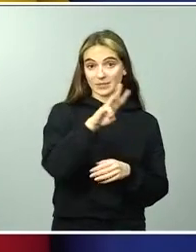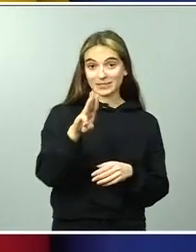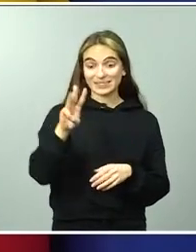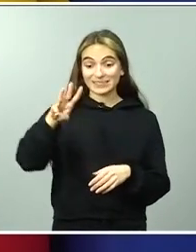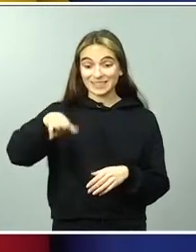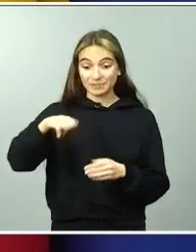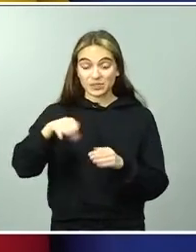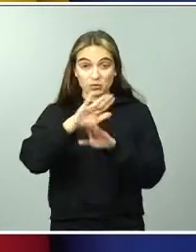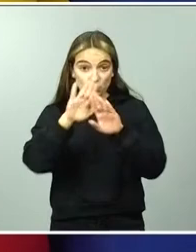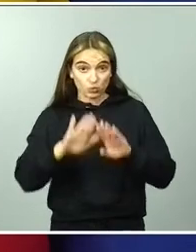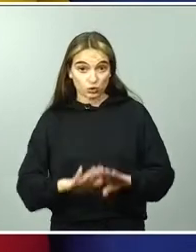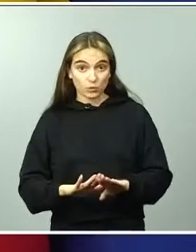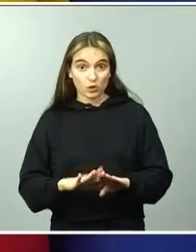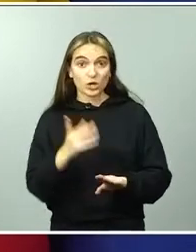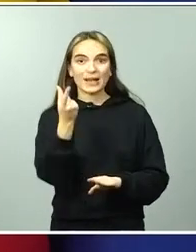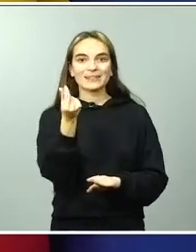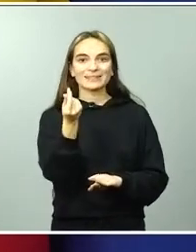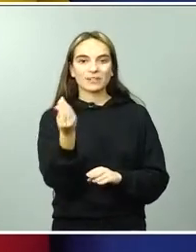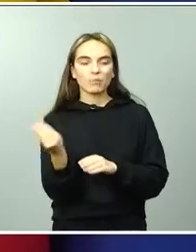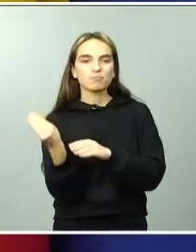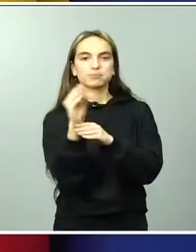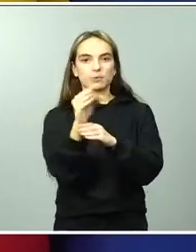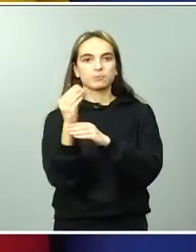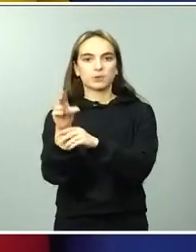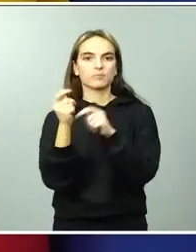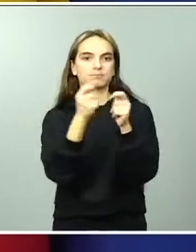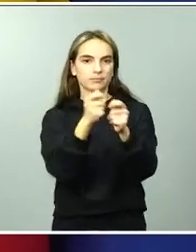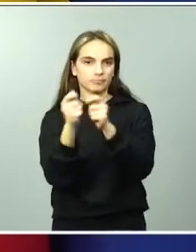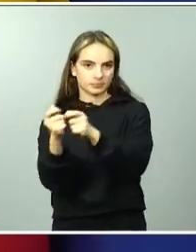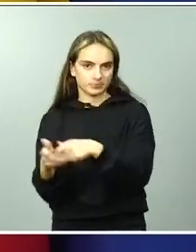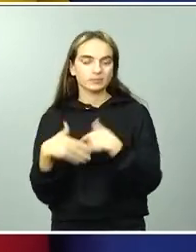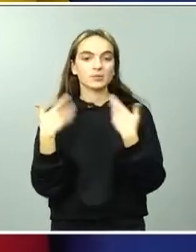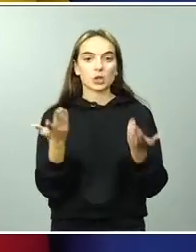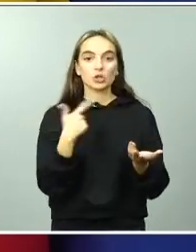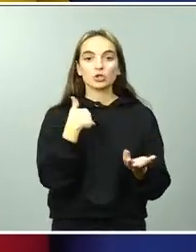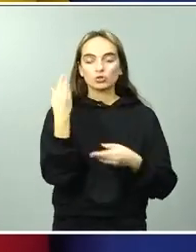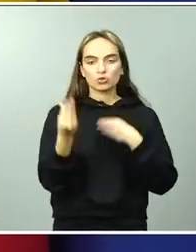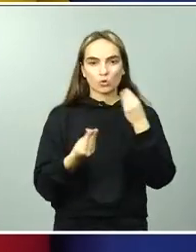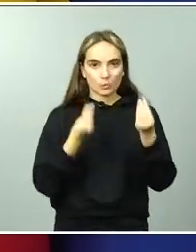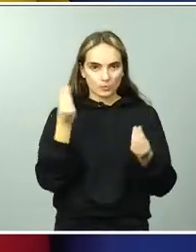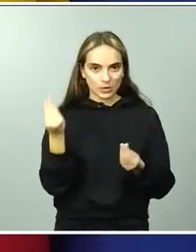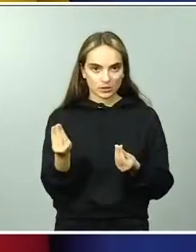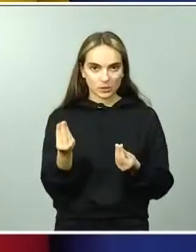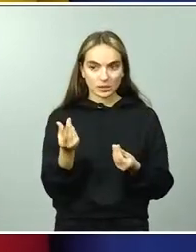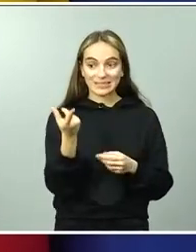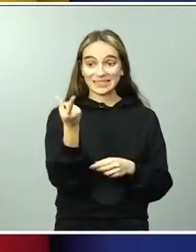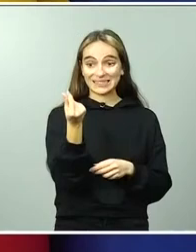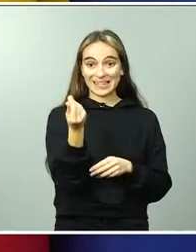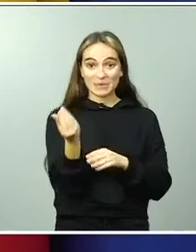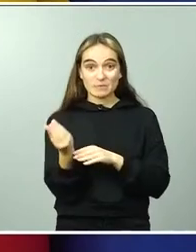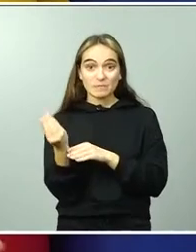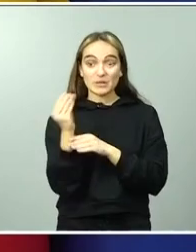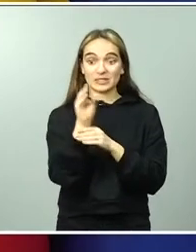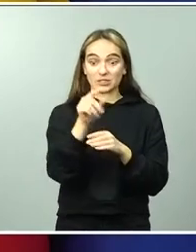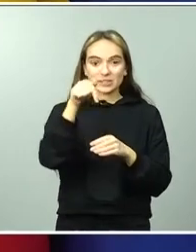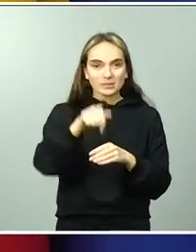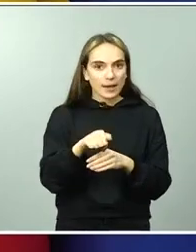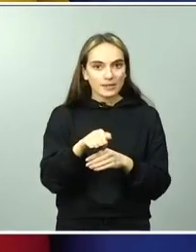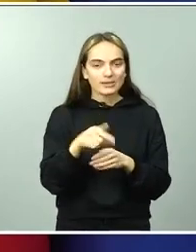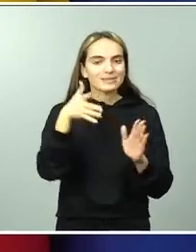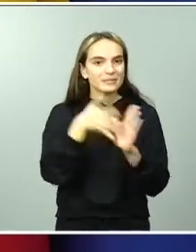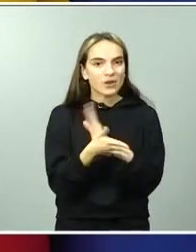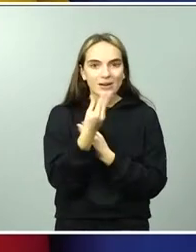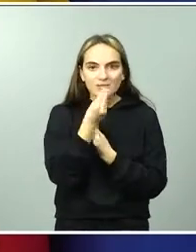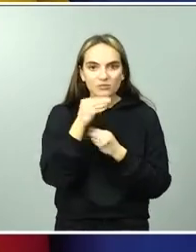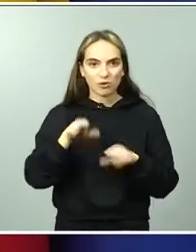ya la cuantía de su beca. Por tanto, creo que esta inversión, como les digo, histórica, nunca hasta ahora